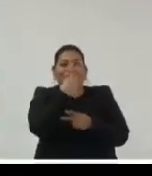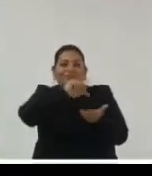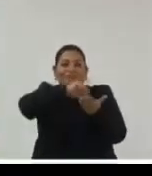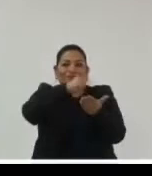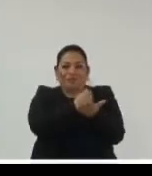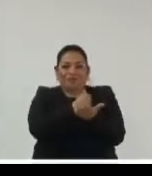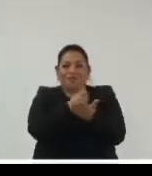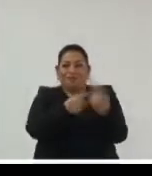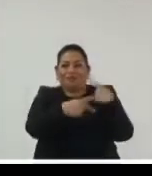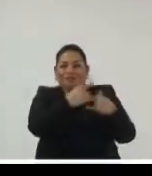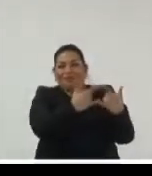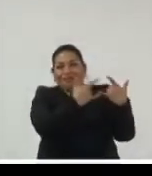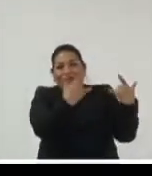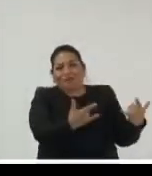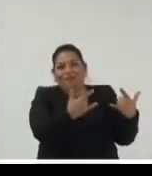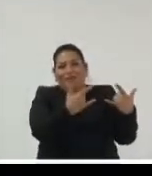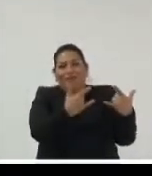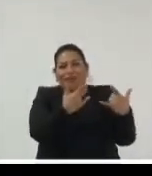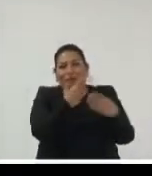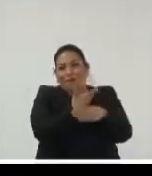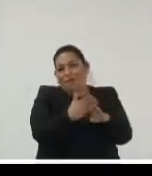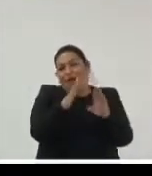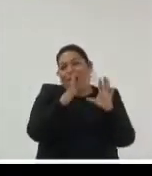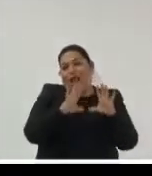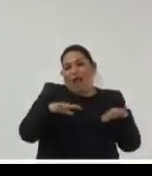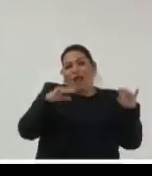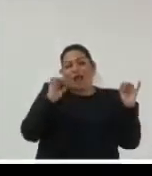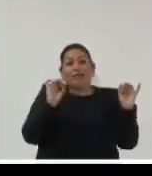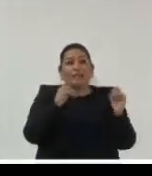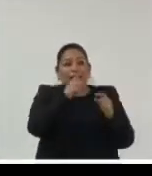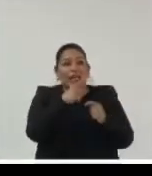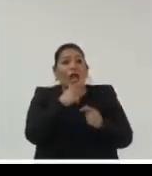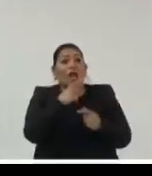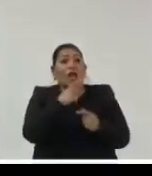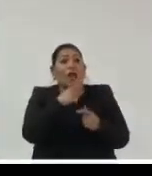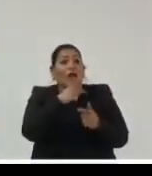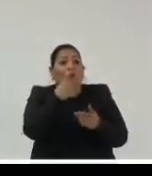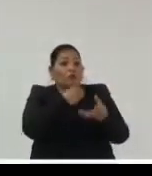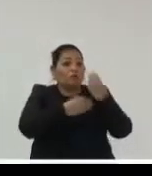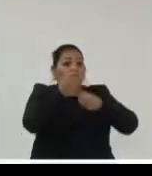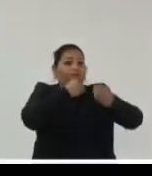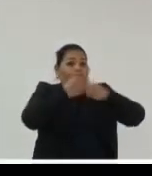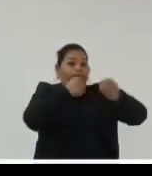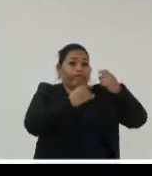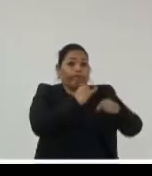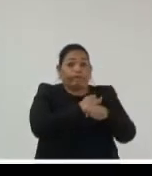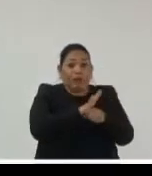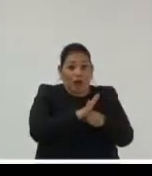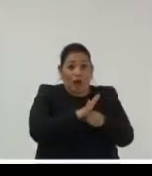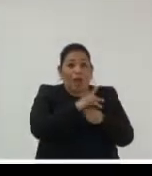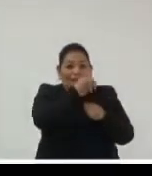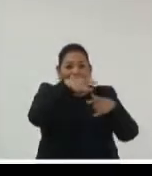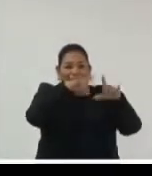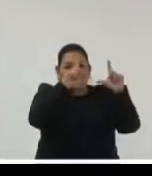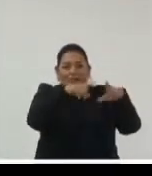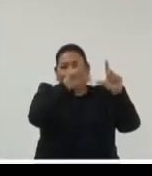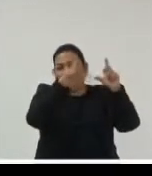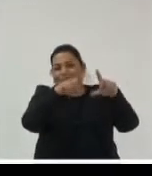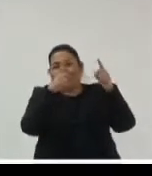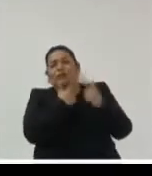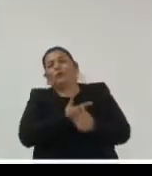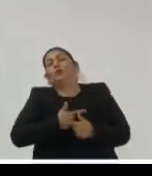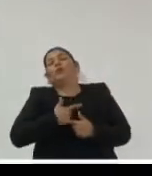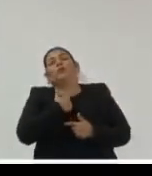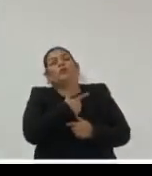cuentos me traigo este primer enano de un cuento de otro cuento verdad que es el tema del consumo de información estos infográficos yo los amo me